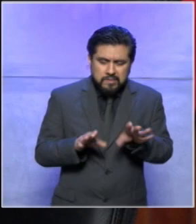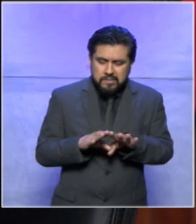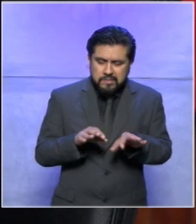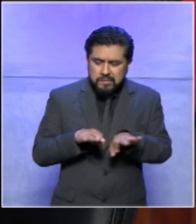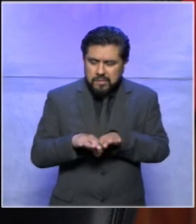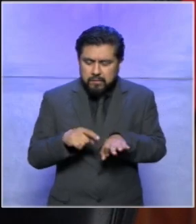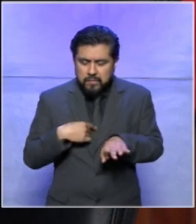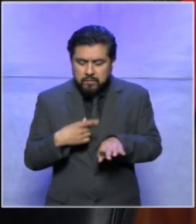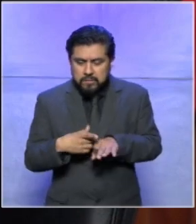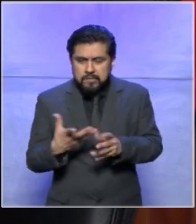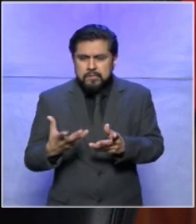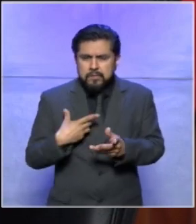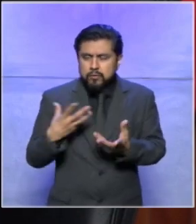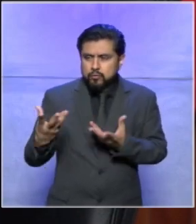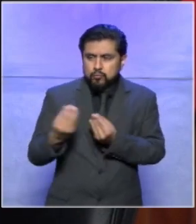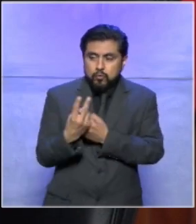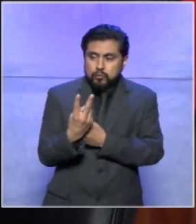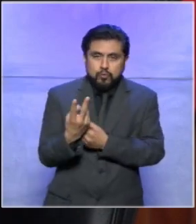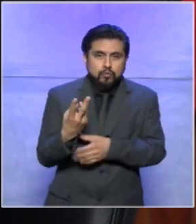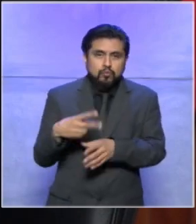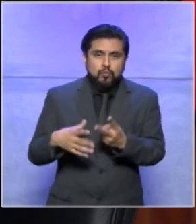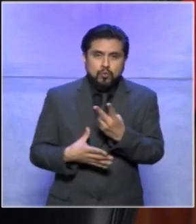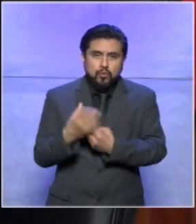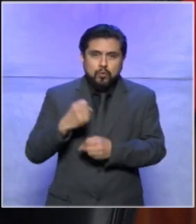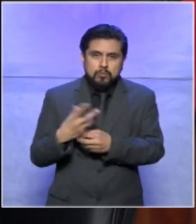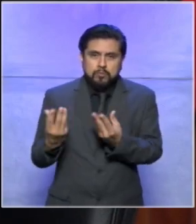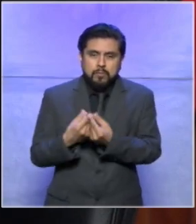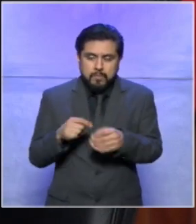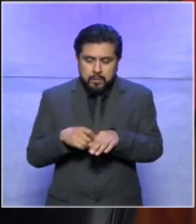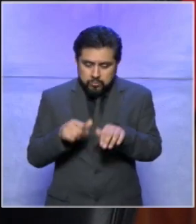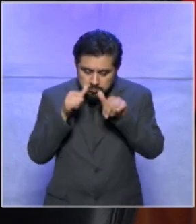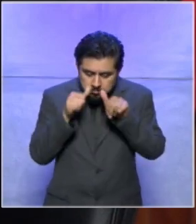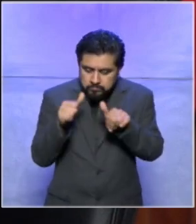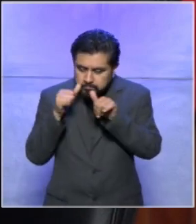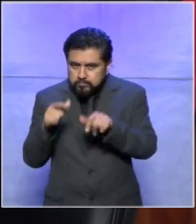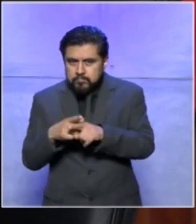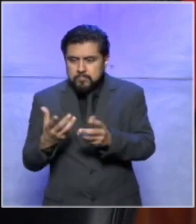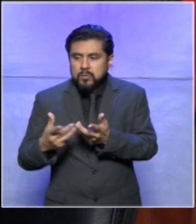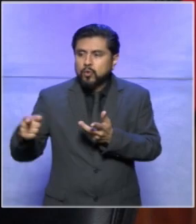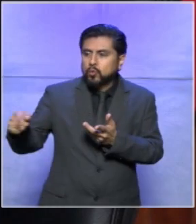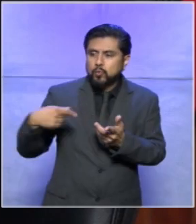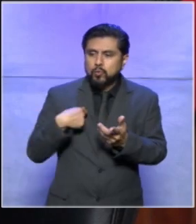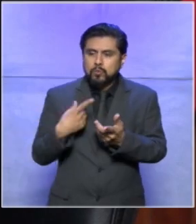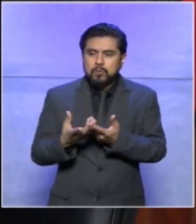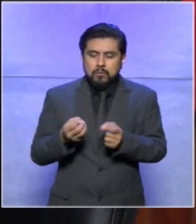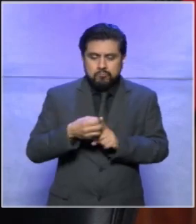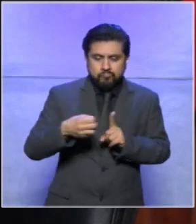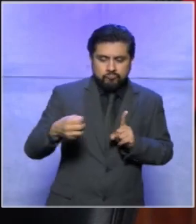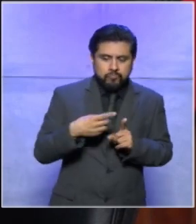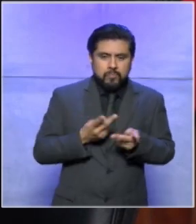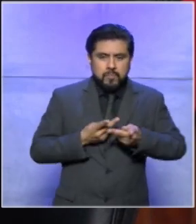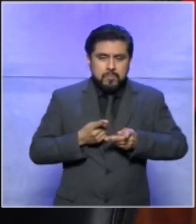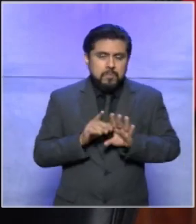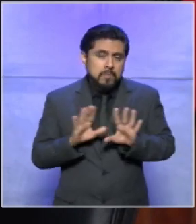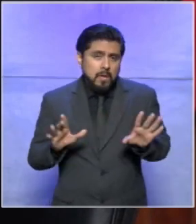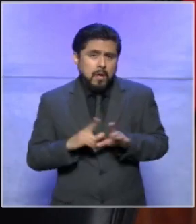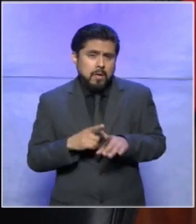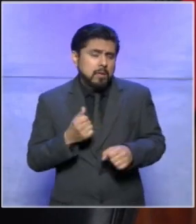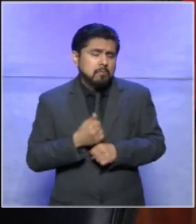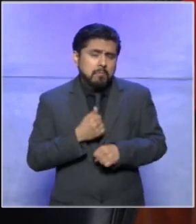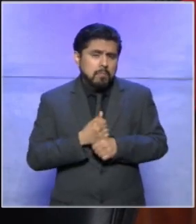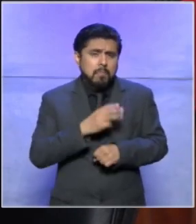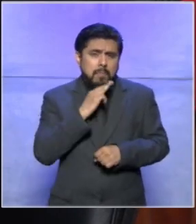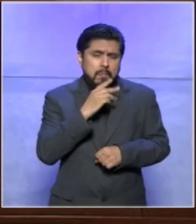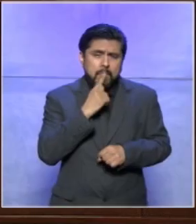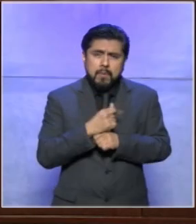no se cargue tanto con las actividades del otro y fue así como nuestros padres poco a poco al igual que nuestros abuelos nos fueron enseñando acerca